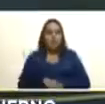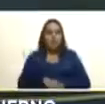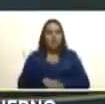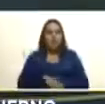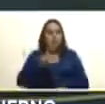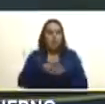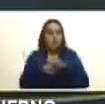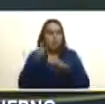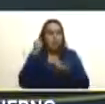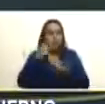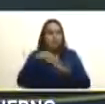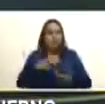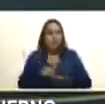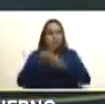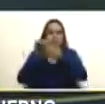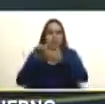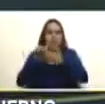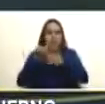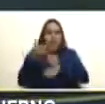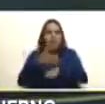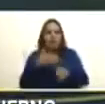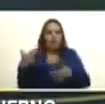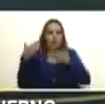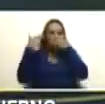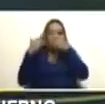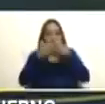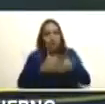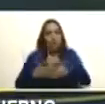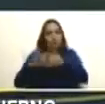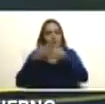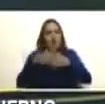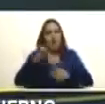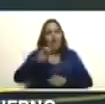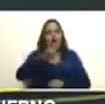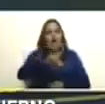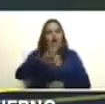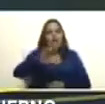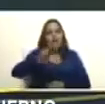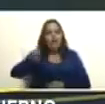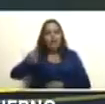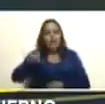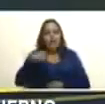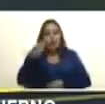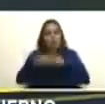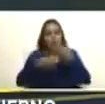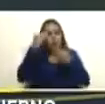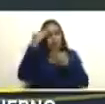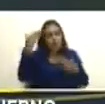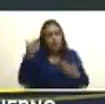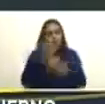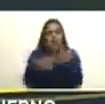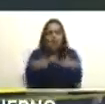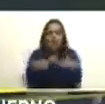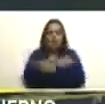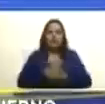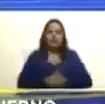secuestrado por los Estados Unidos a los cuales le envío un gran saludo y un gran abrazo